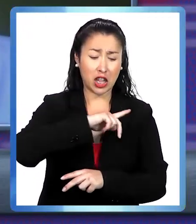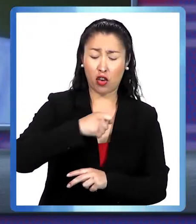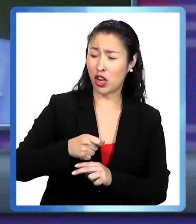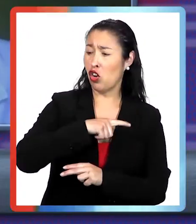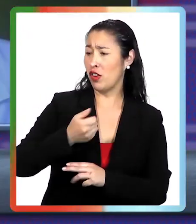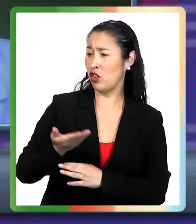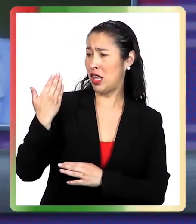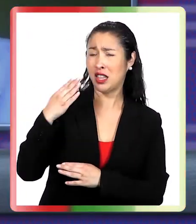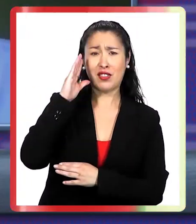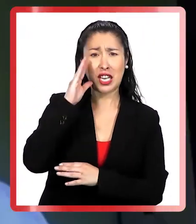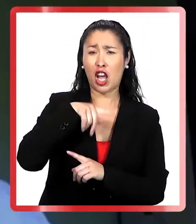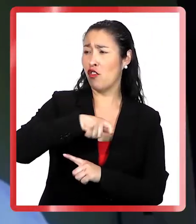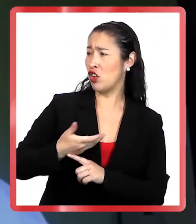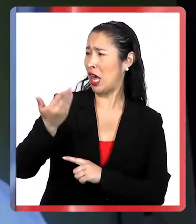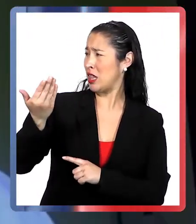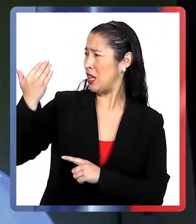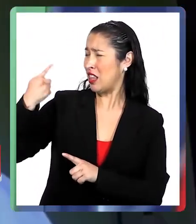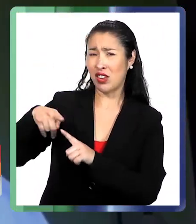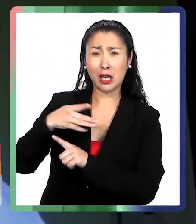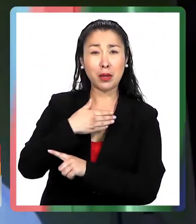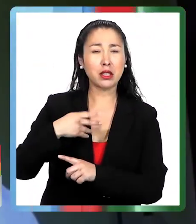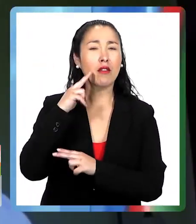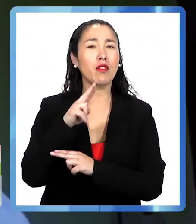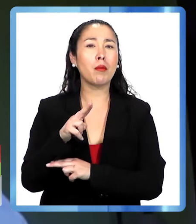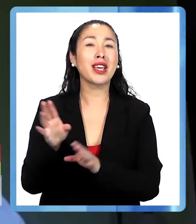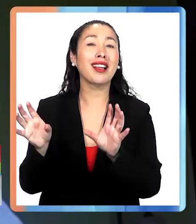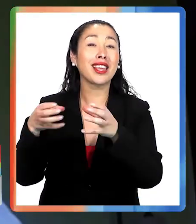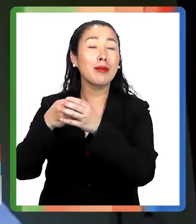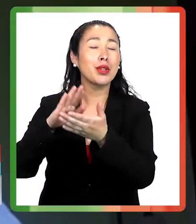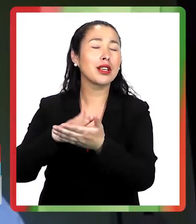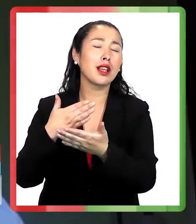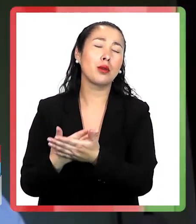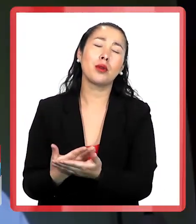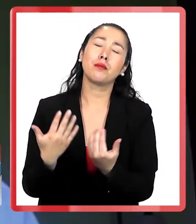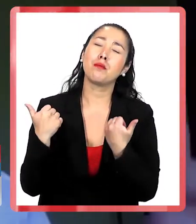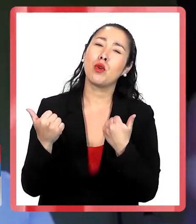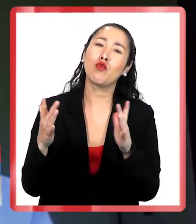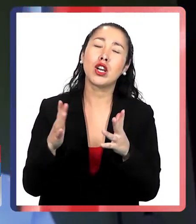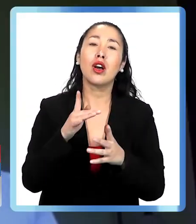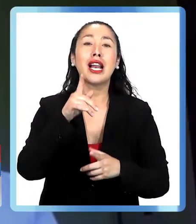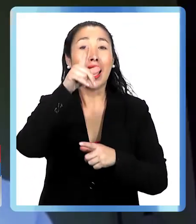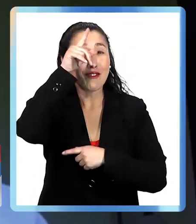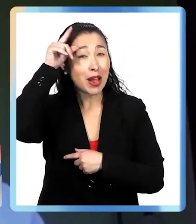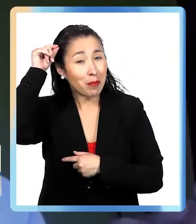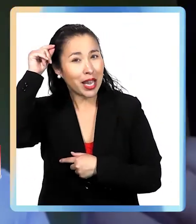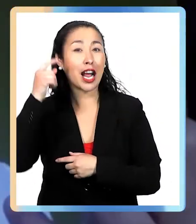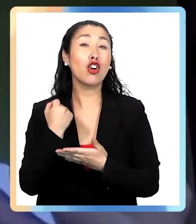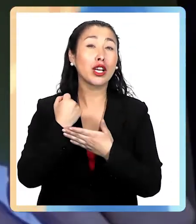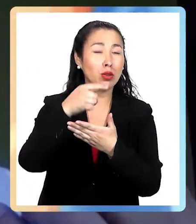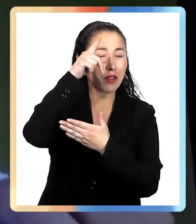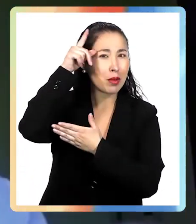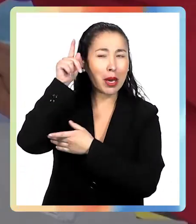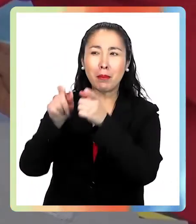este gobierno, en el gobierno pasado y en muchos gobiernos atrás, vemos muy bien el equipo de salud, las TENS, las enfermeras, hay